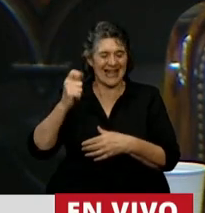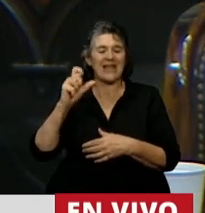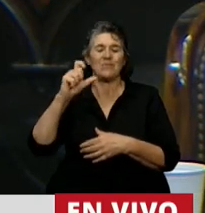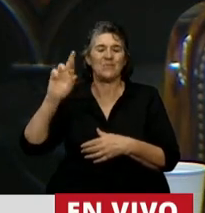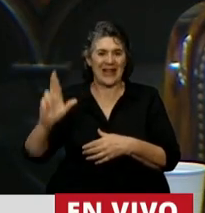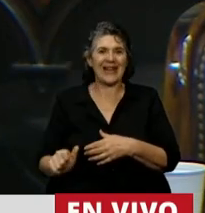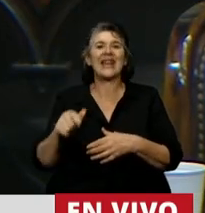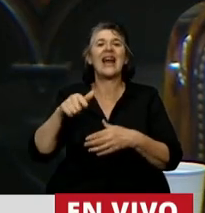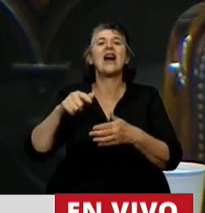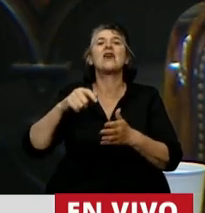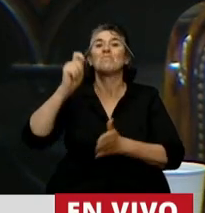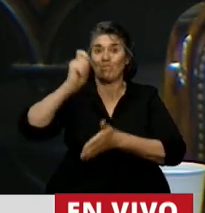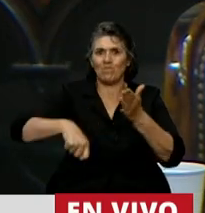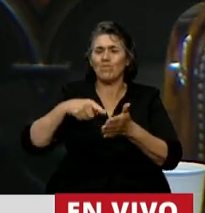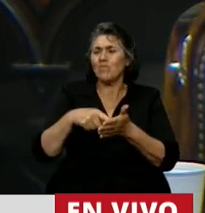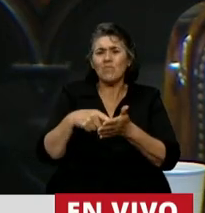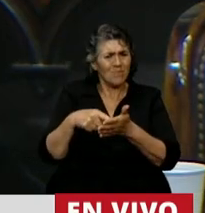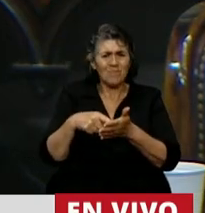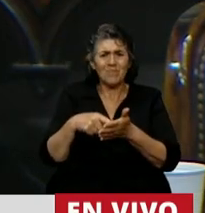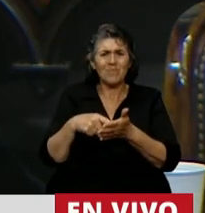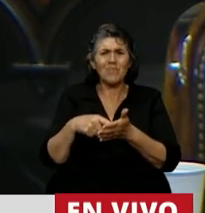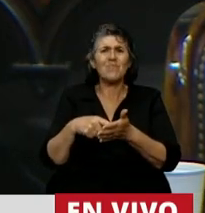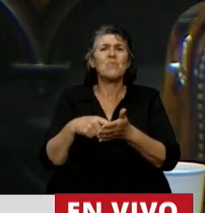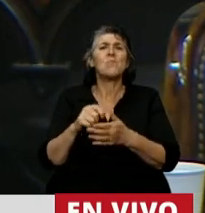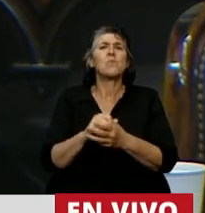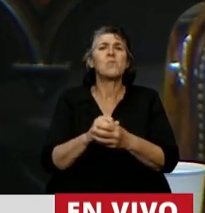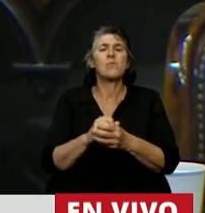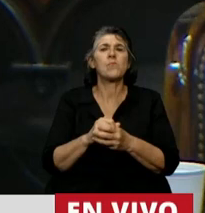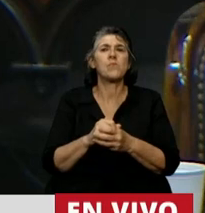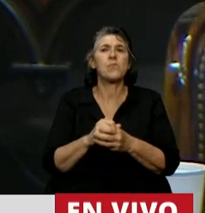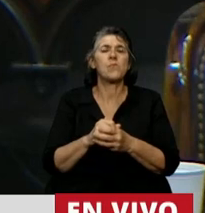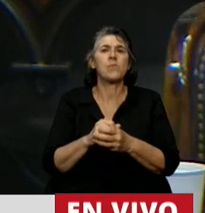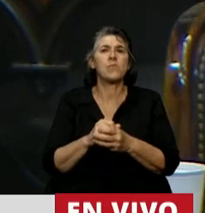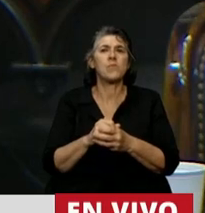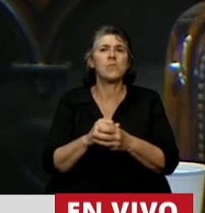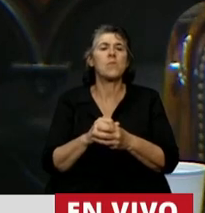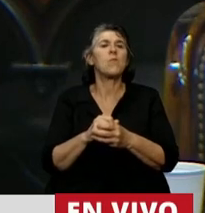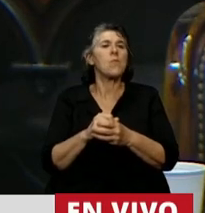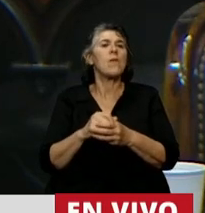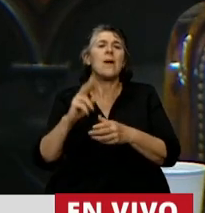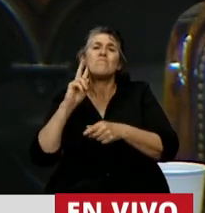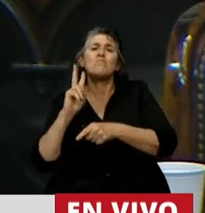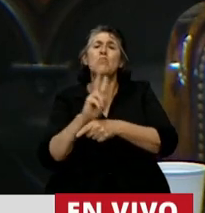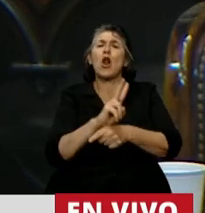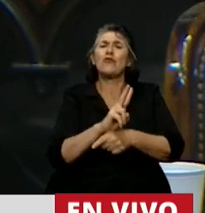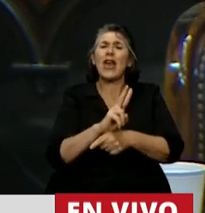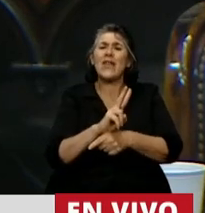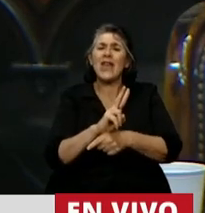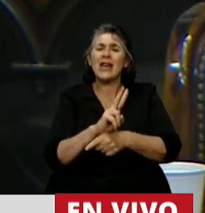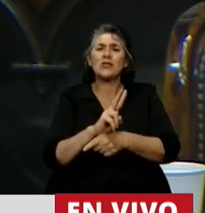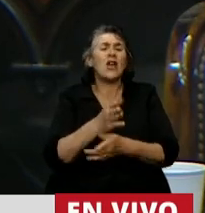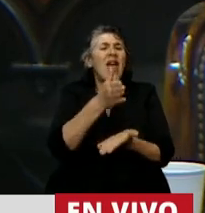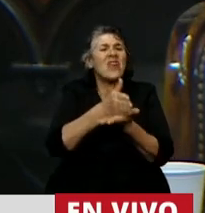confusa de entender que hay una protección constitucional del derecho a la vida desde la